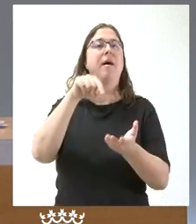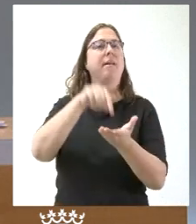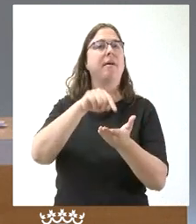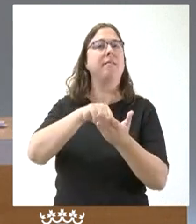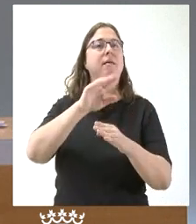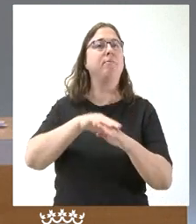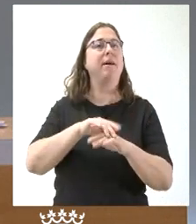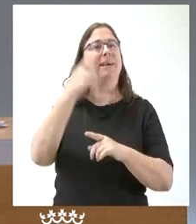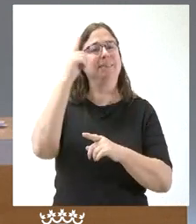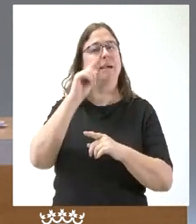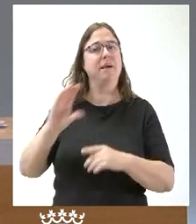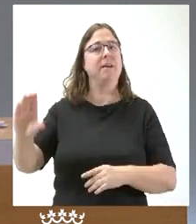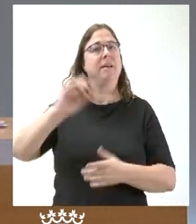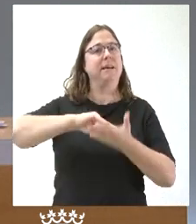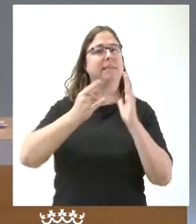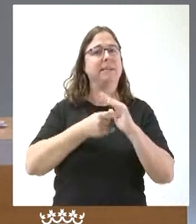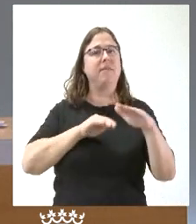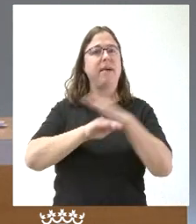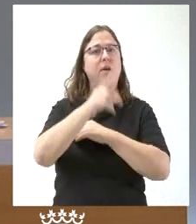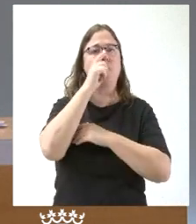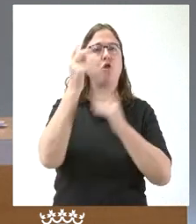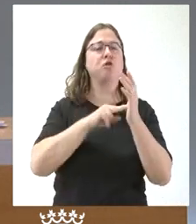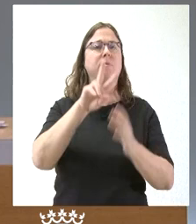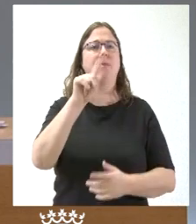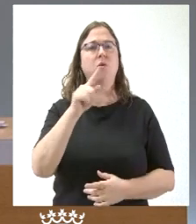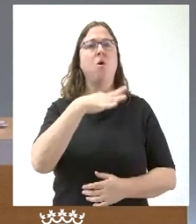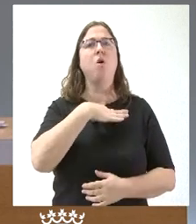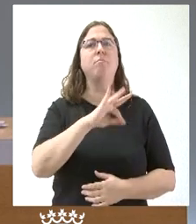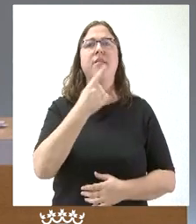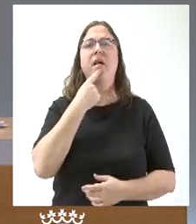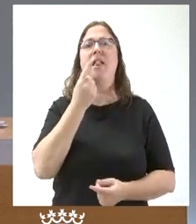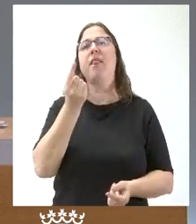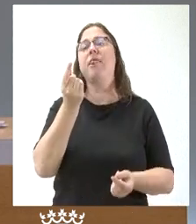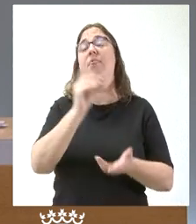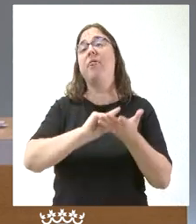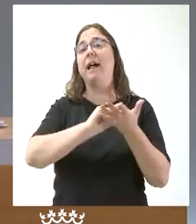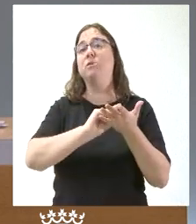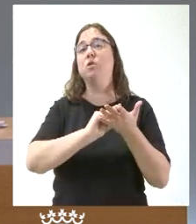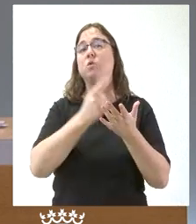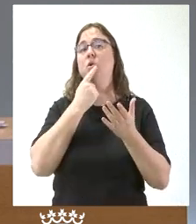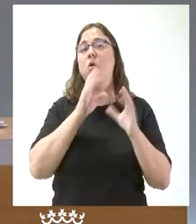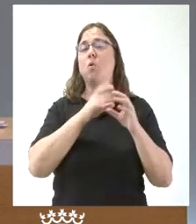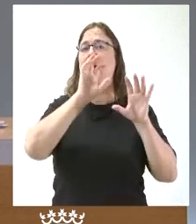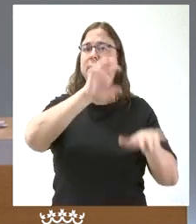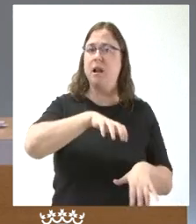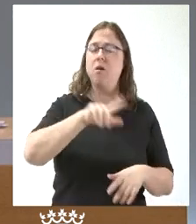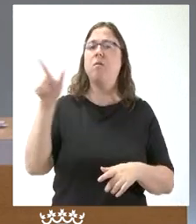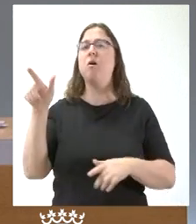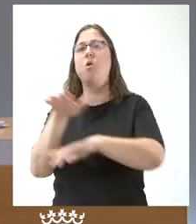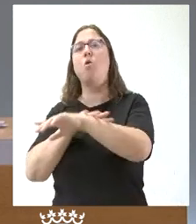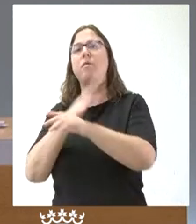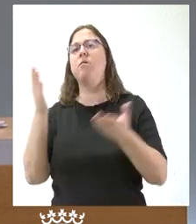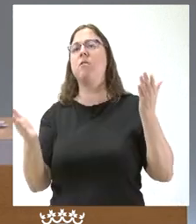cuantificar la liquidación del sistema de financiación de 2021, no sé si nos puede decir qué dato baraja la Junta y qué dato baraja el Gobierno para ver